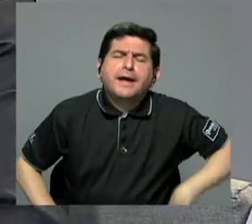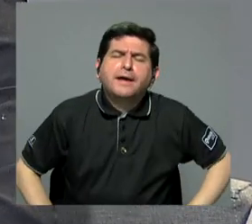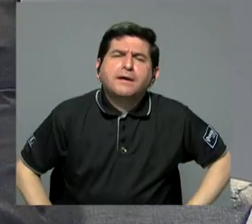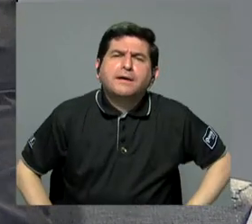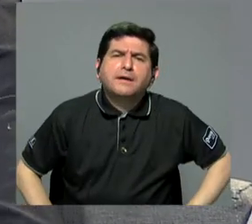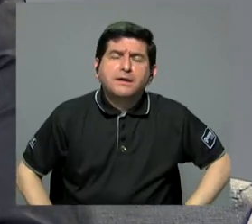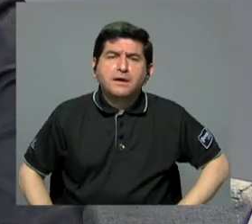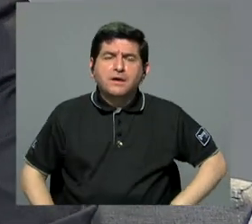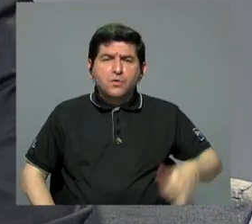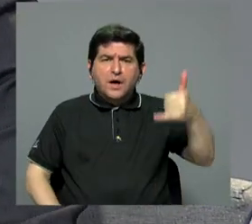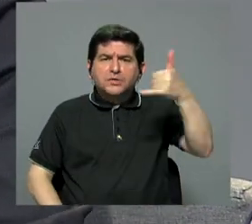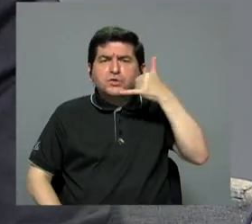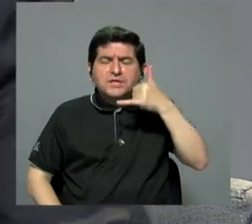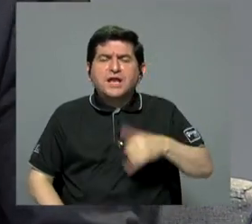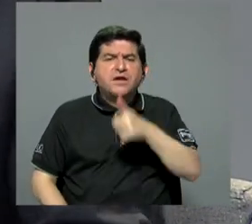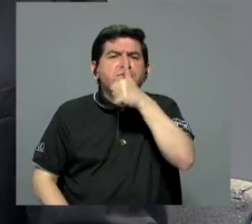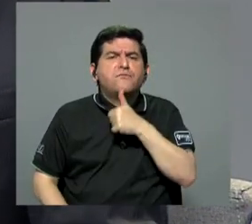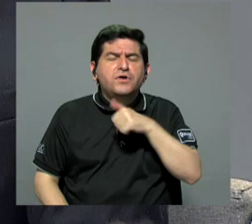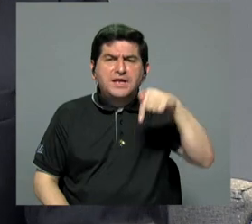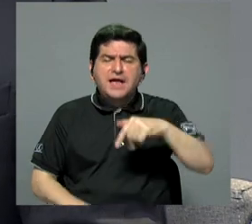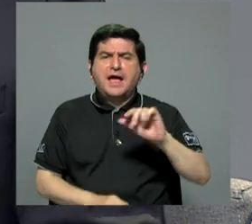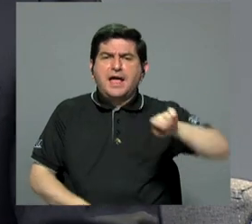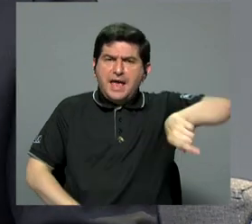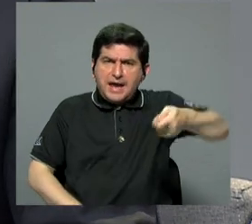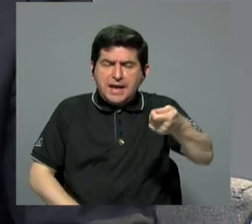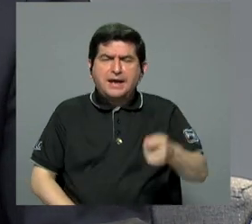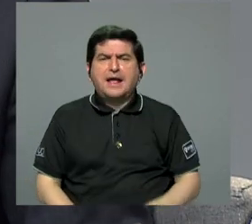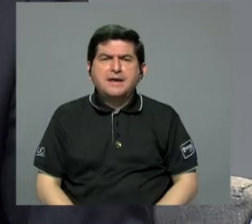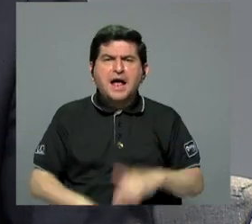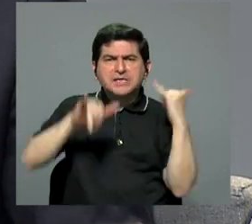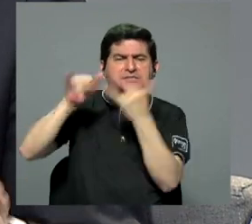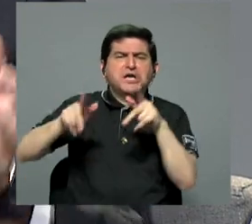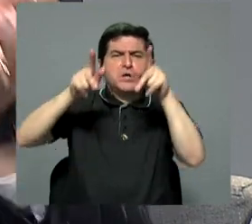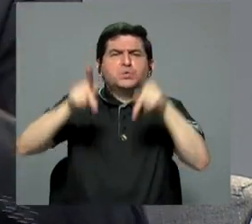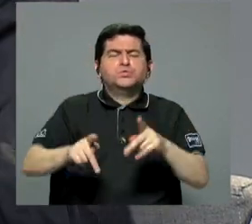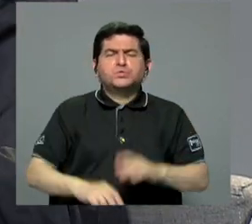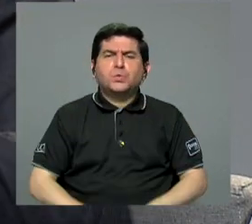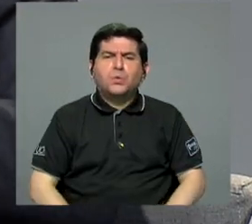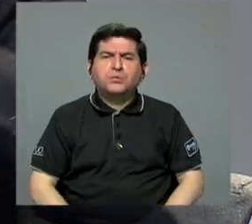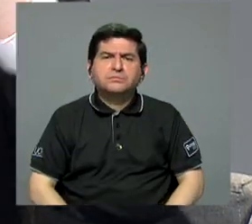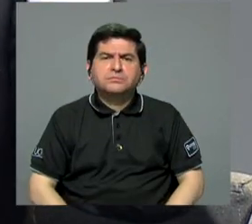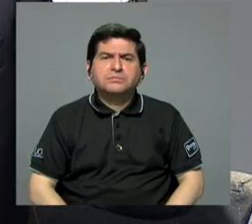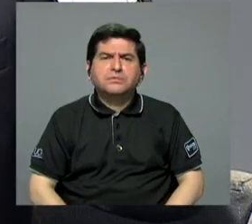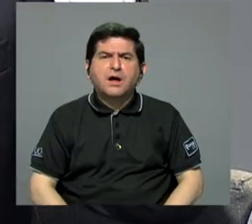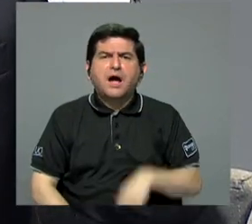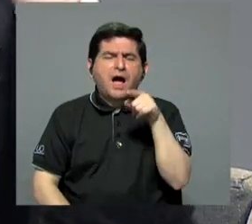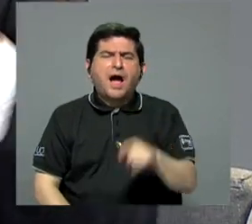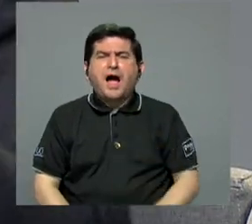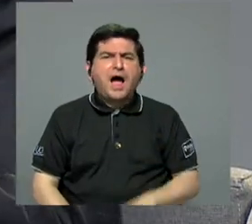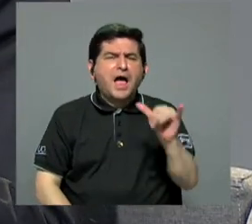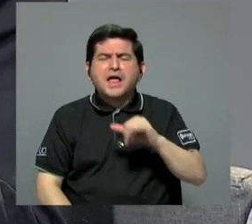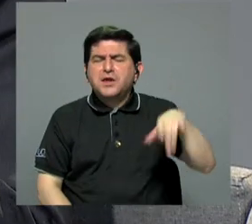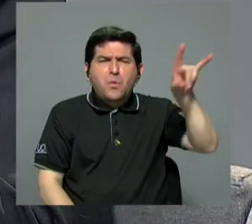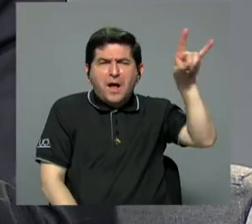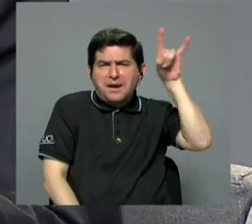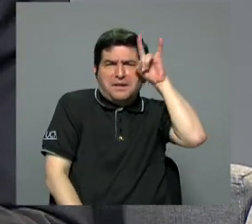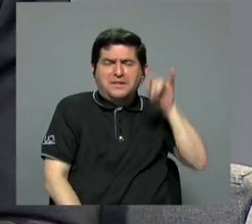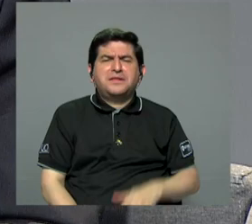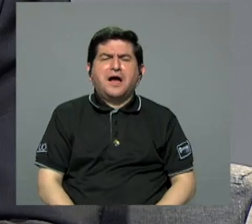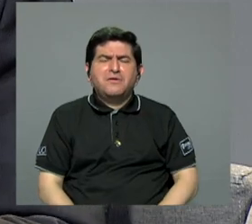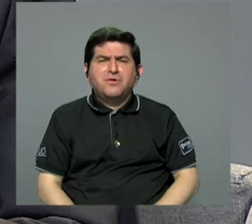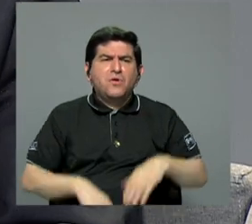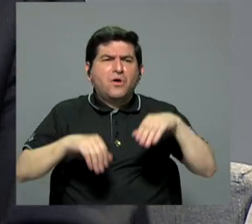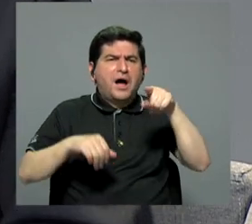entró la telefonía privada, aquí en este canal se acusó a la gente que iba a caer Satanás porque se van a meter